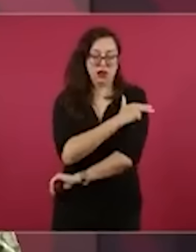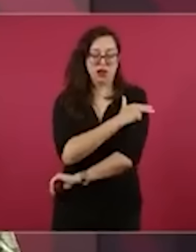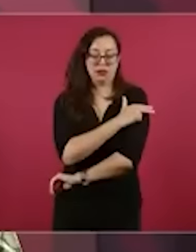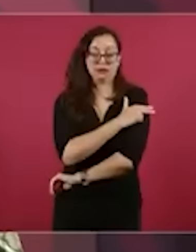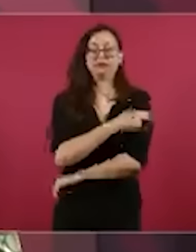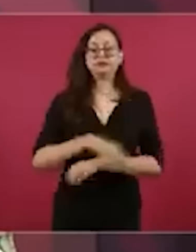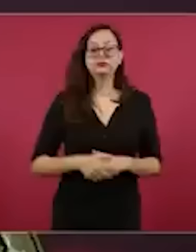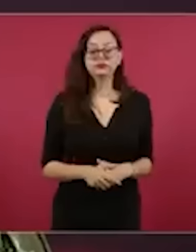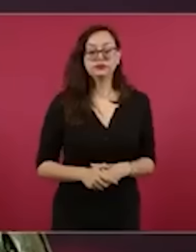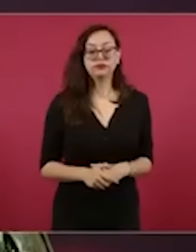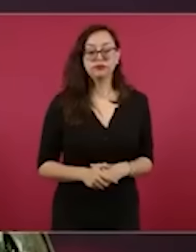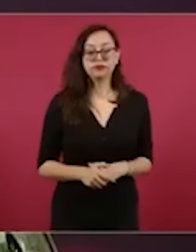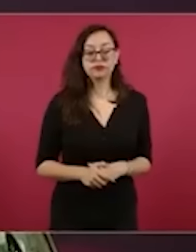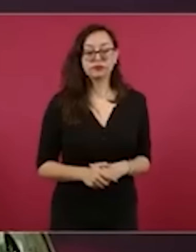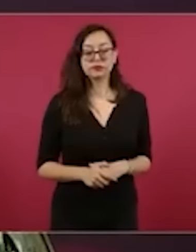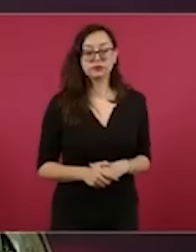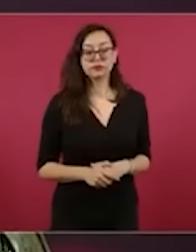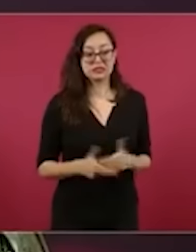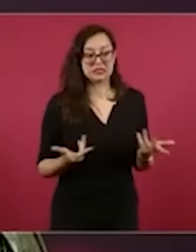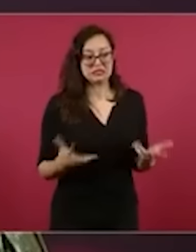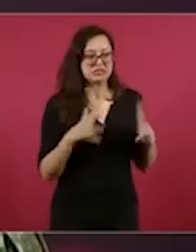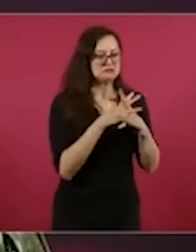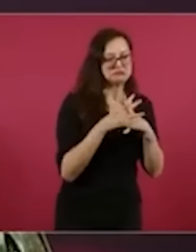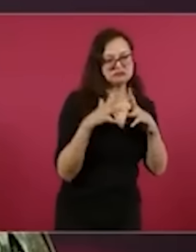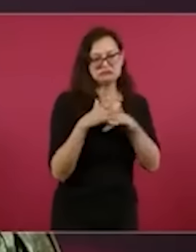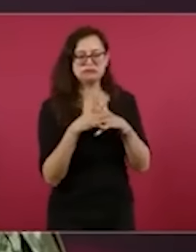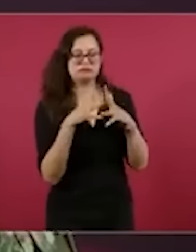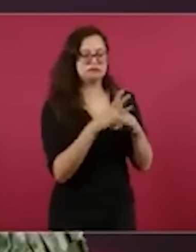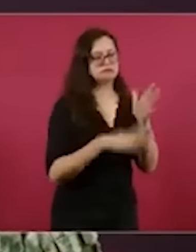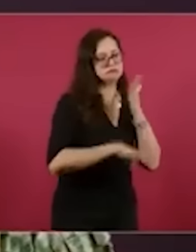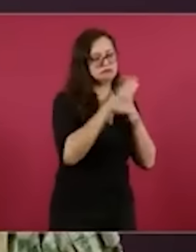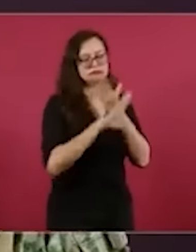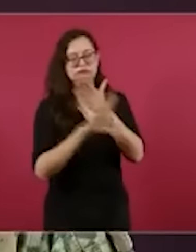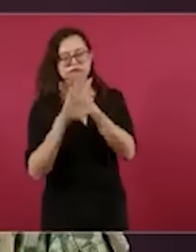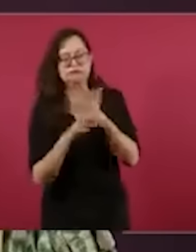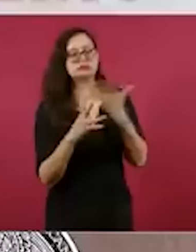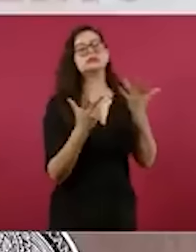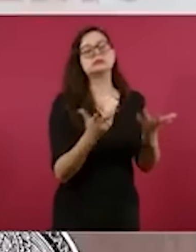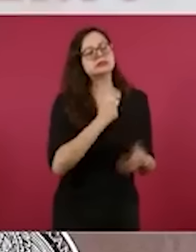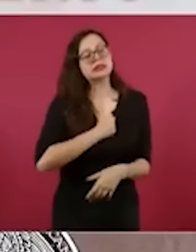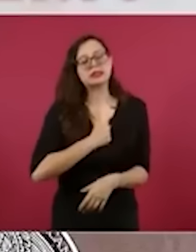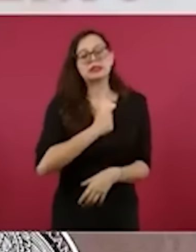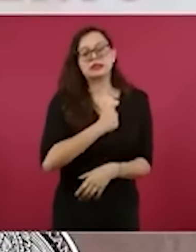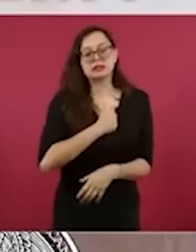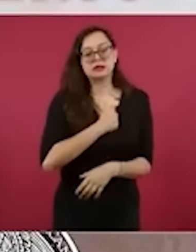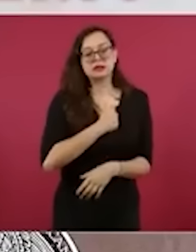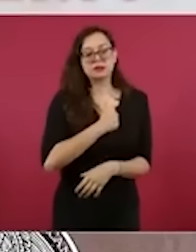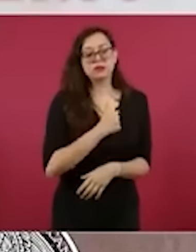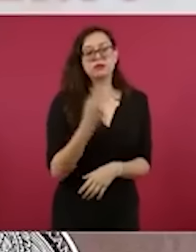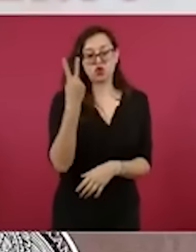De resultado de estas agresiones, desafortunadamente tenemos dos